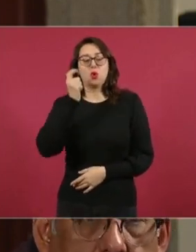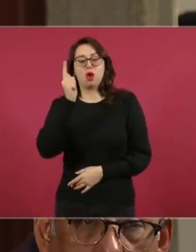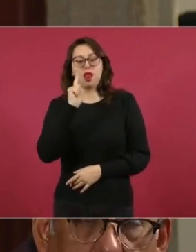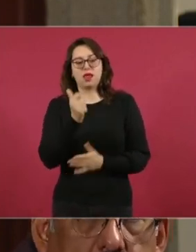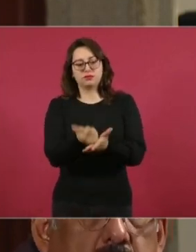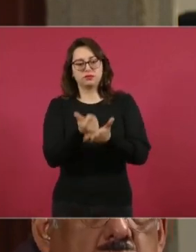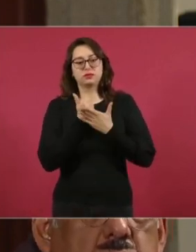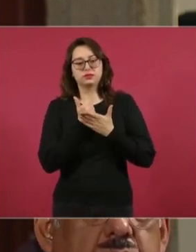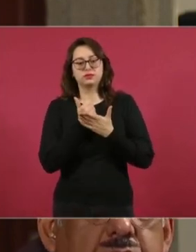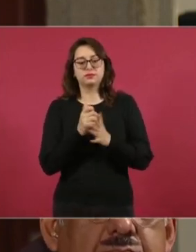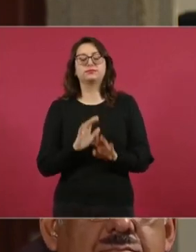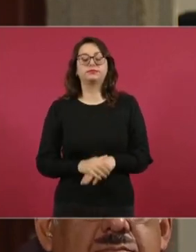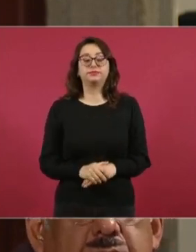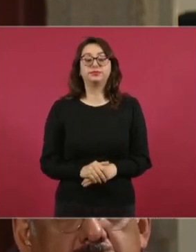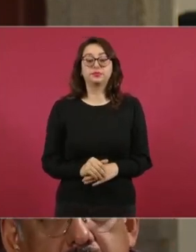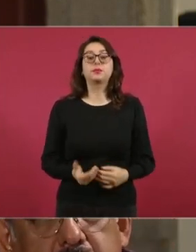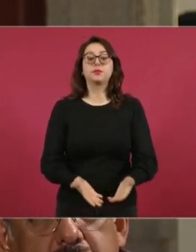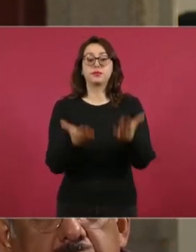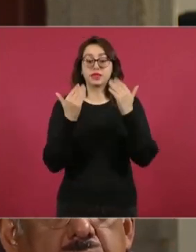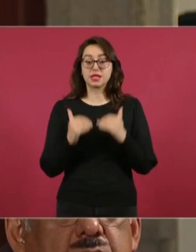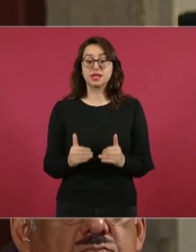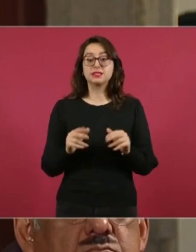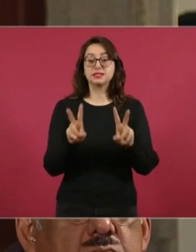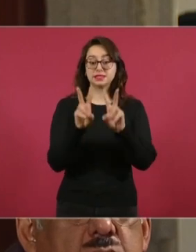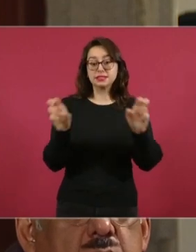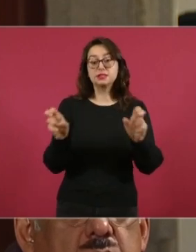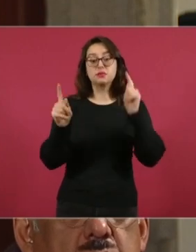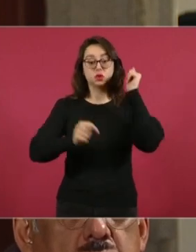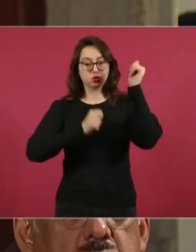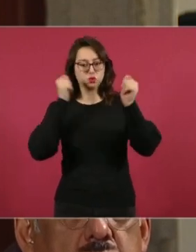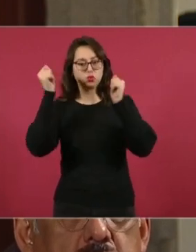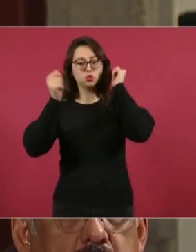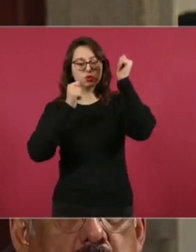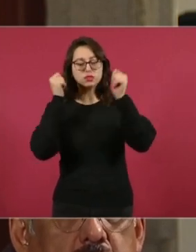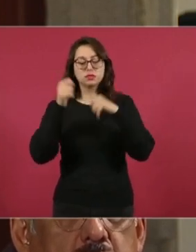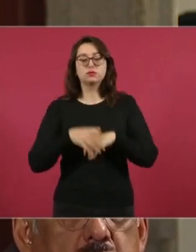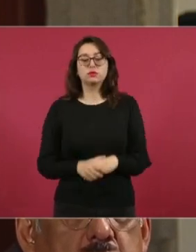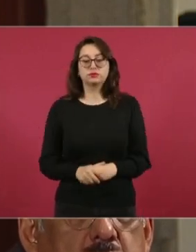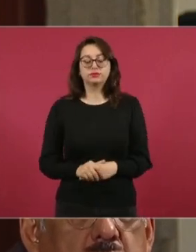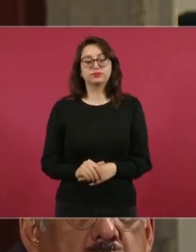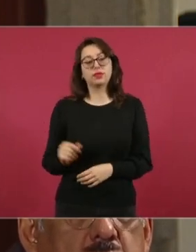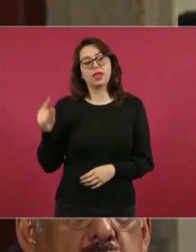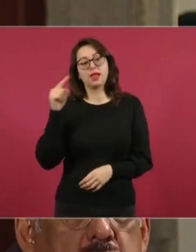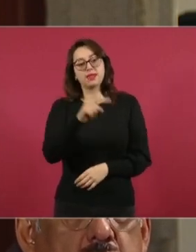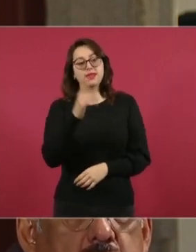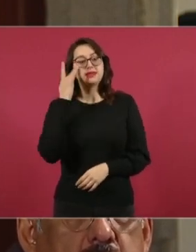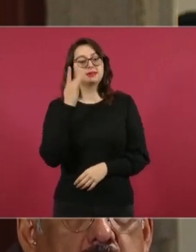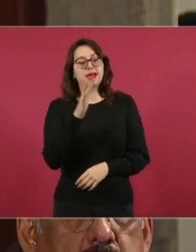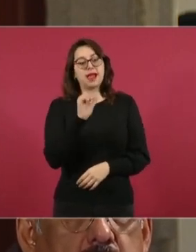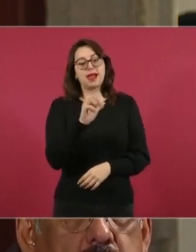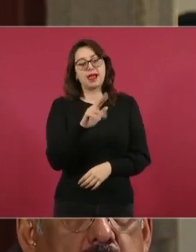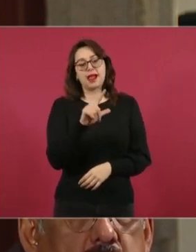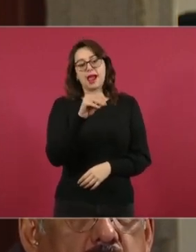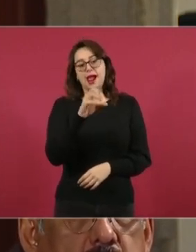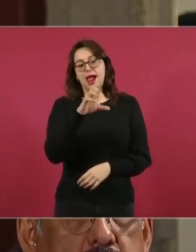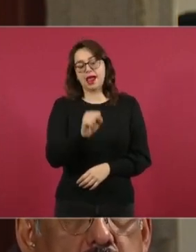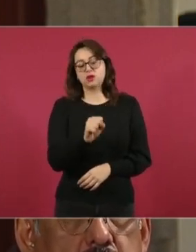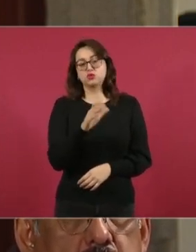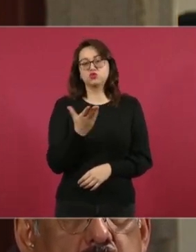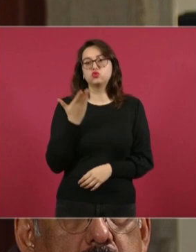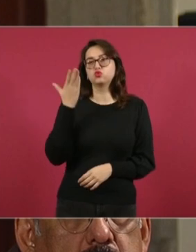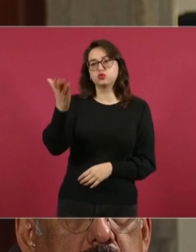Bueno, estoy en el tema de turismo, así que le voy a plantear un tema. ¿A usted le gusta mucho ir a San Carlos cuando nos visita en Sonora?